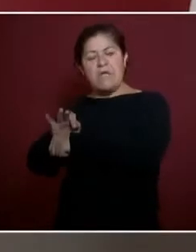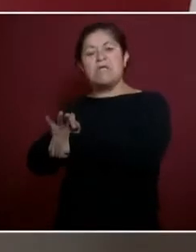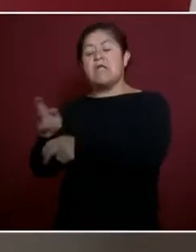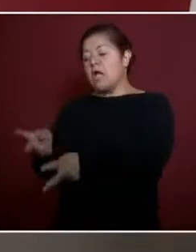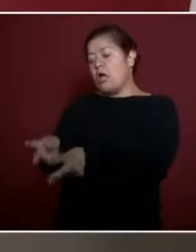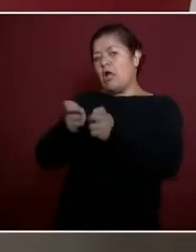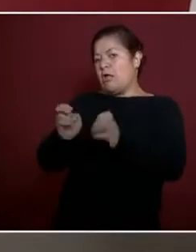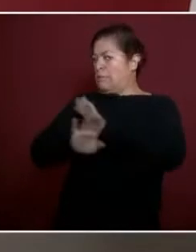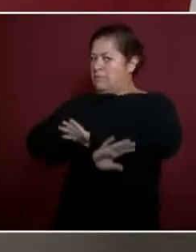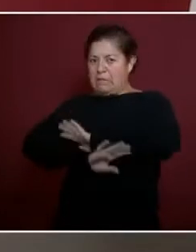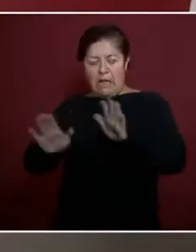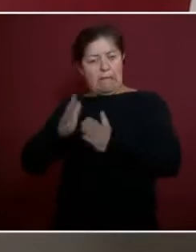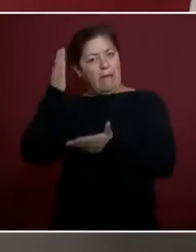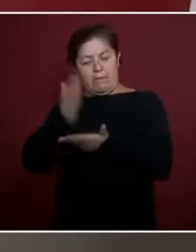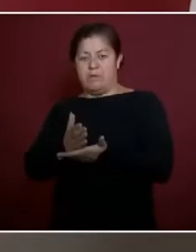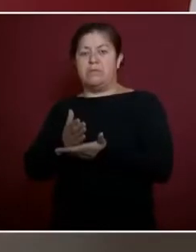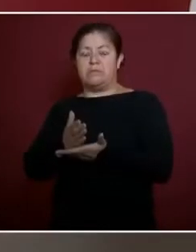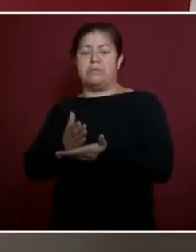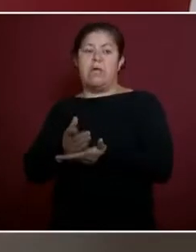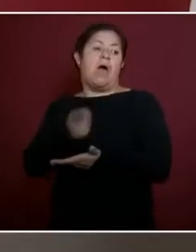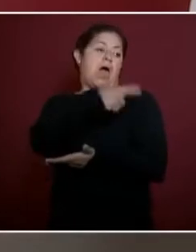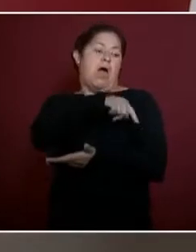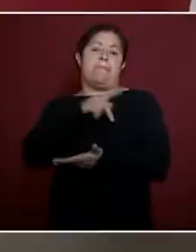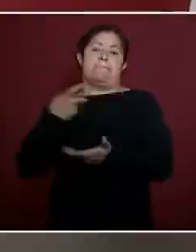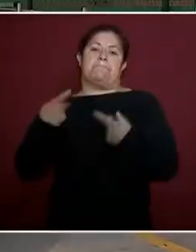de la nación a particulares.